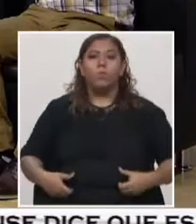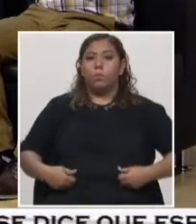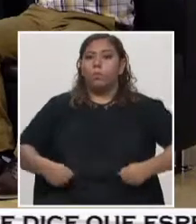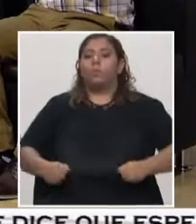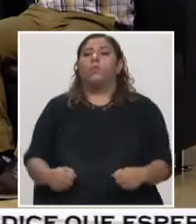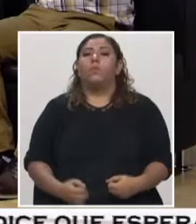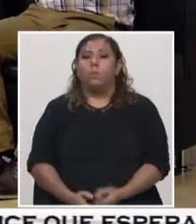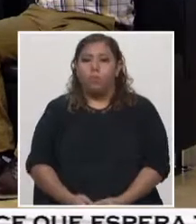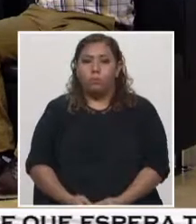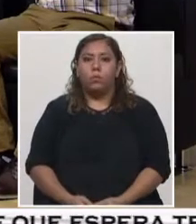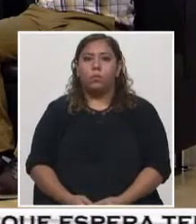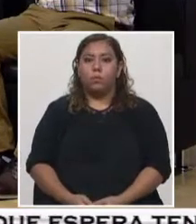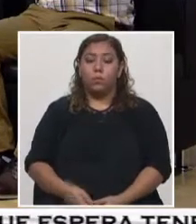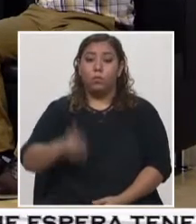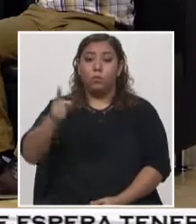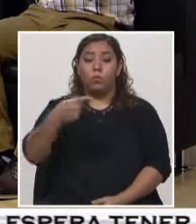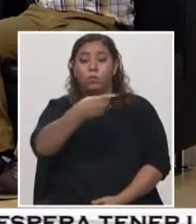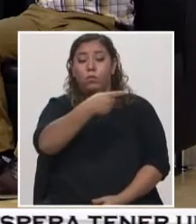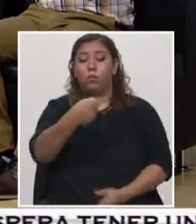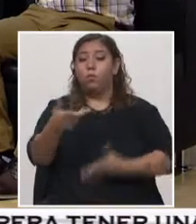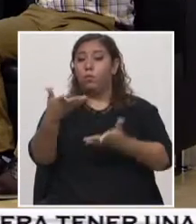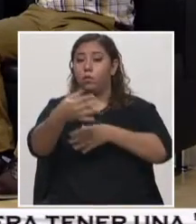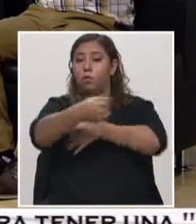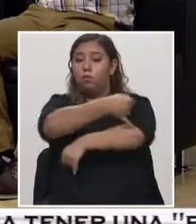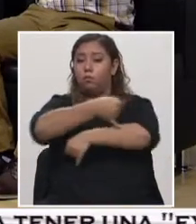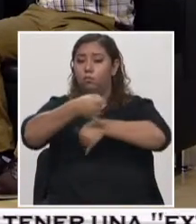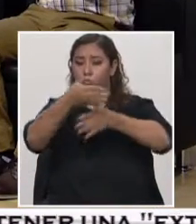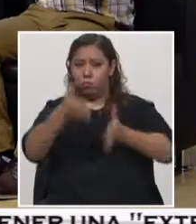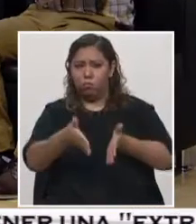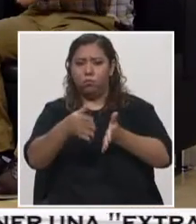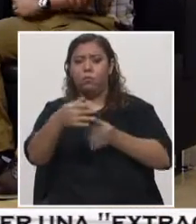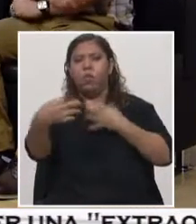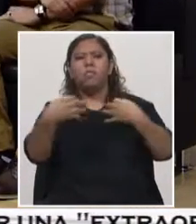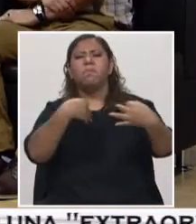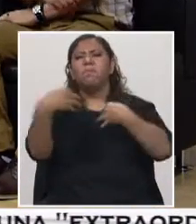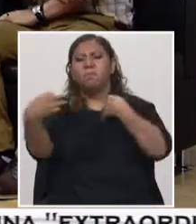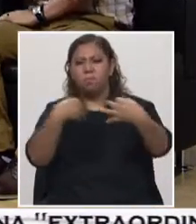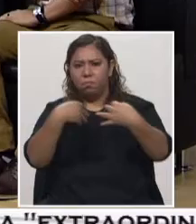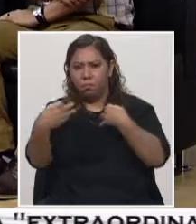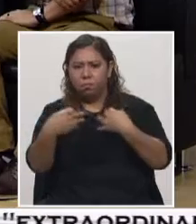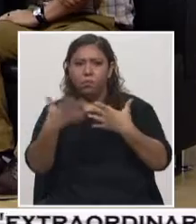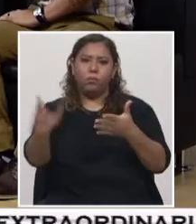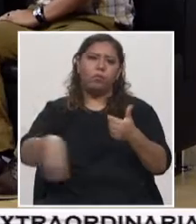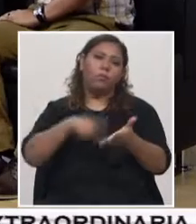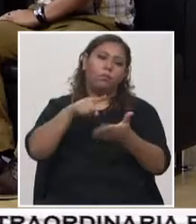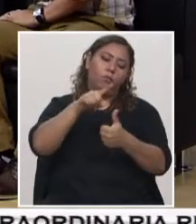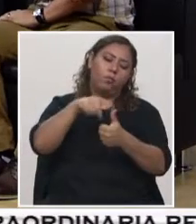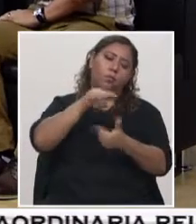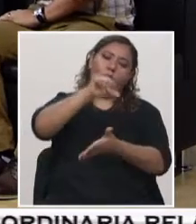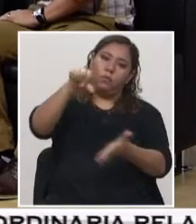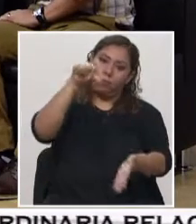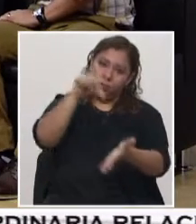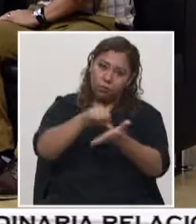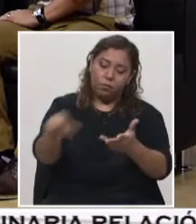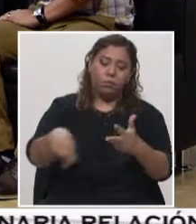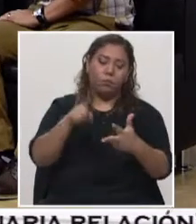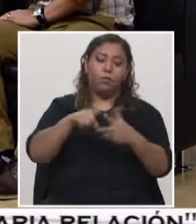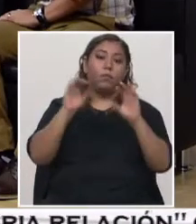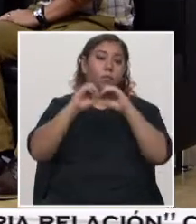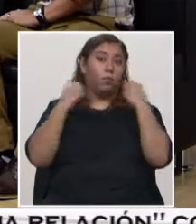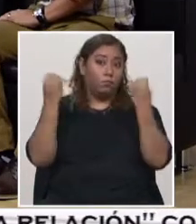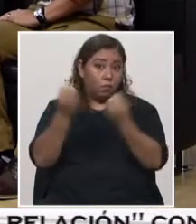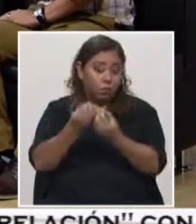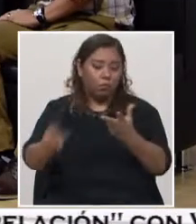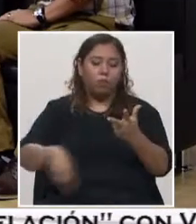como lo explicaba acá el ingeniero Erazo, sino que todos debemos de conocer, incluso las municipalidades, las organizaciones, los